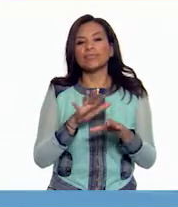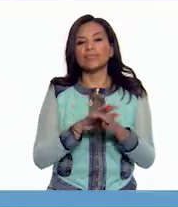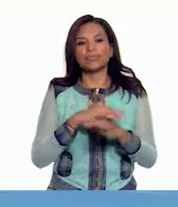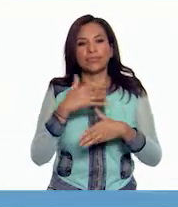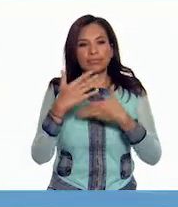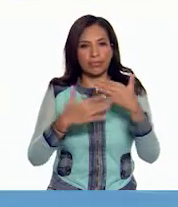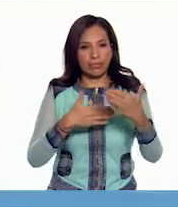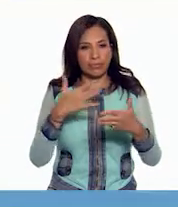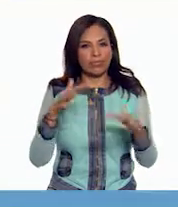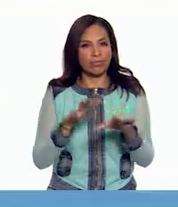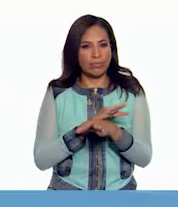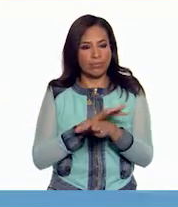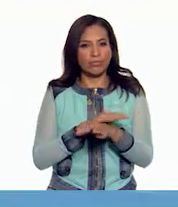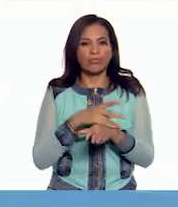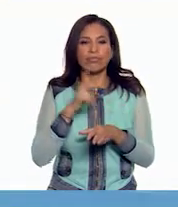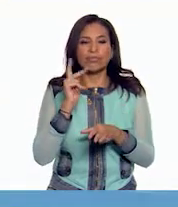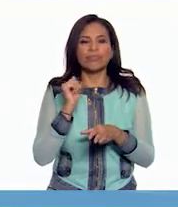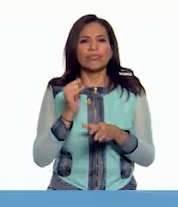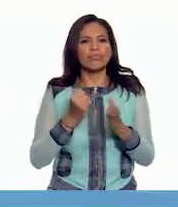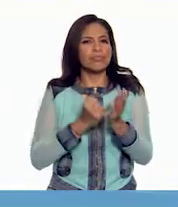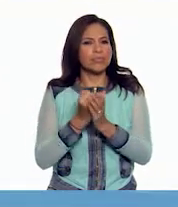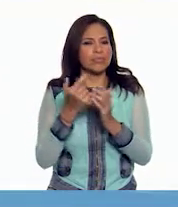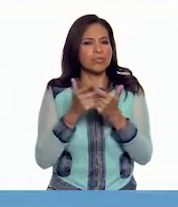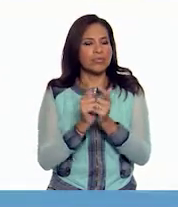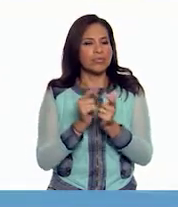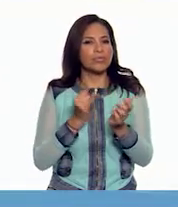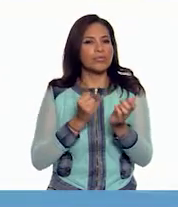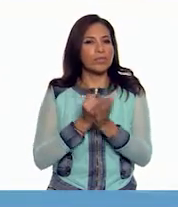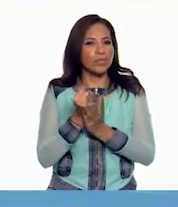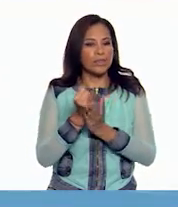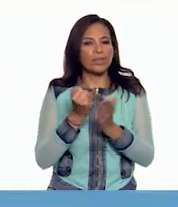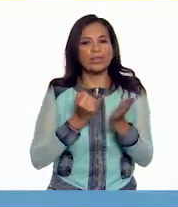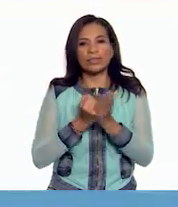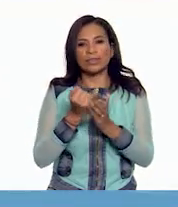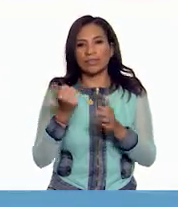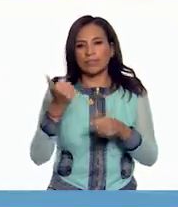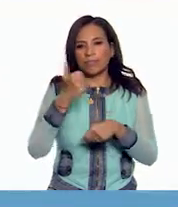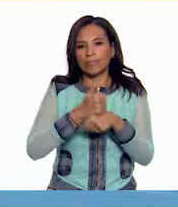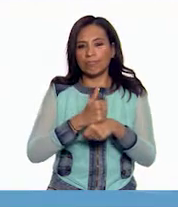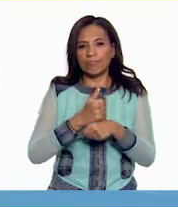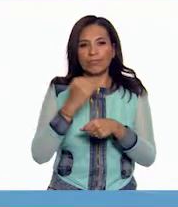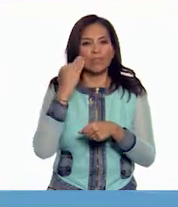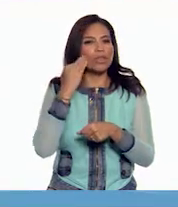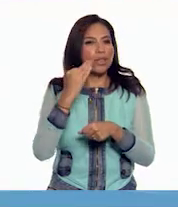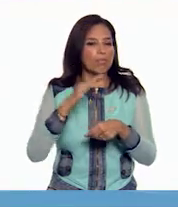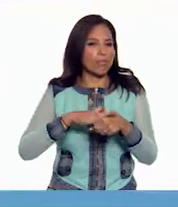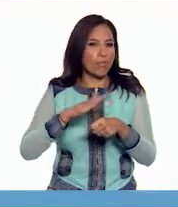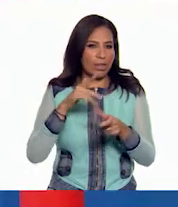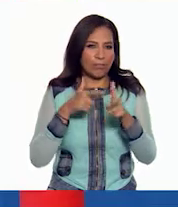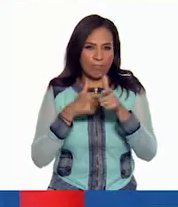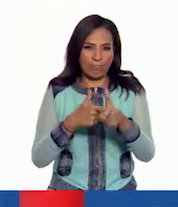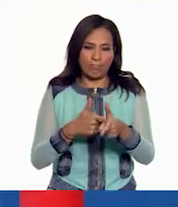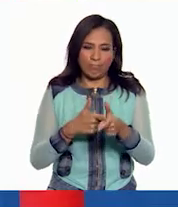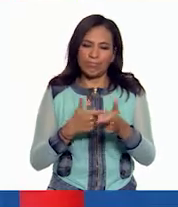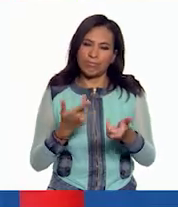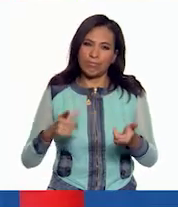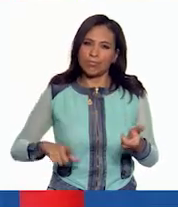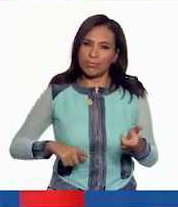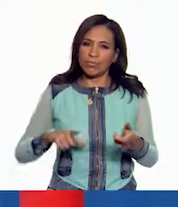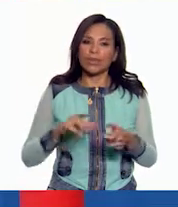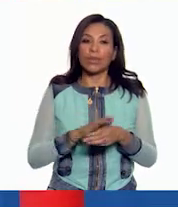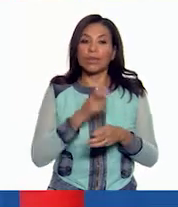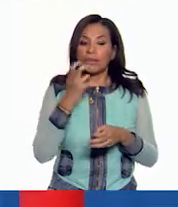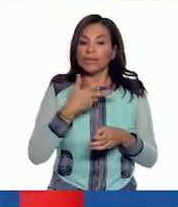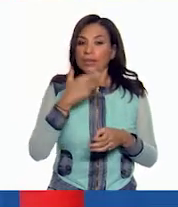diversificarse. Aunque el partido oficial siguió manteniéndose en el poder por bastante tiempo más. Tiene sentido.